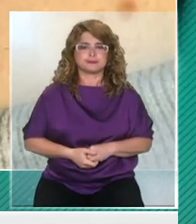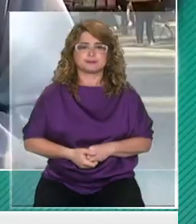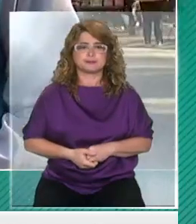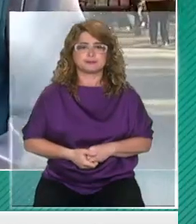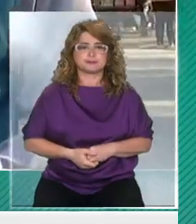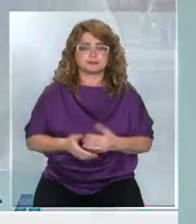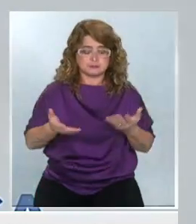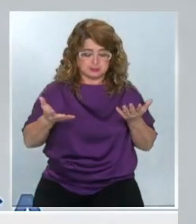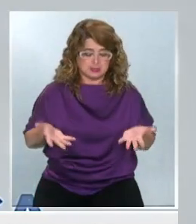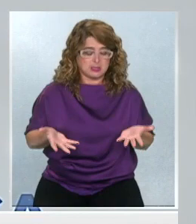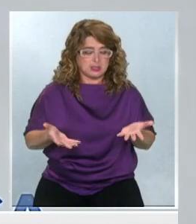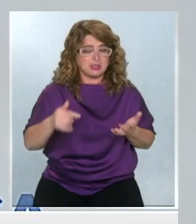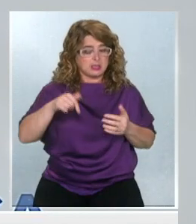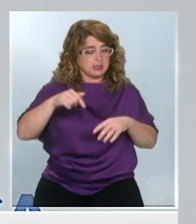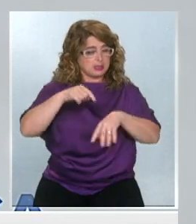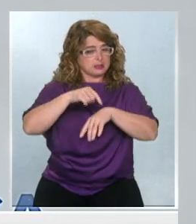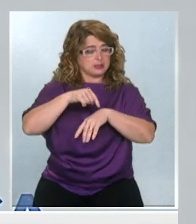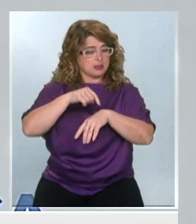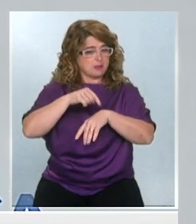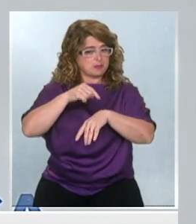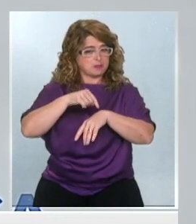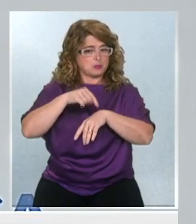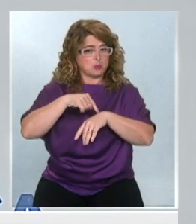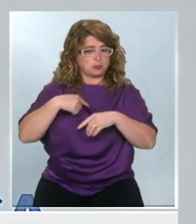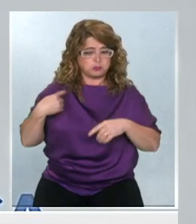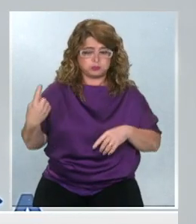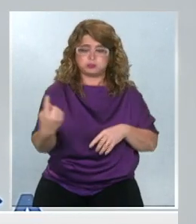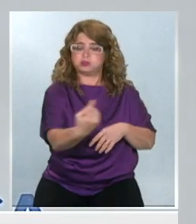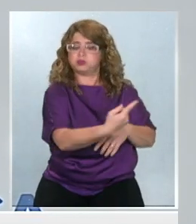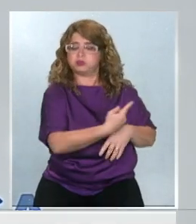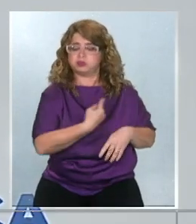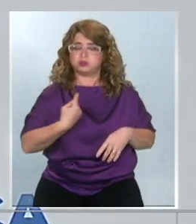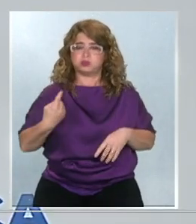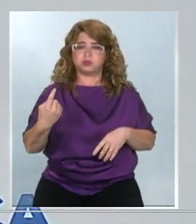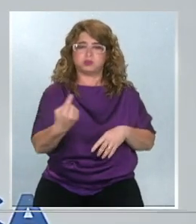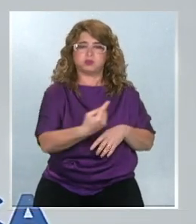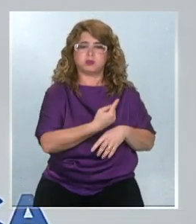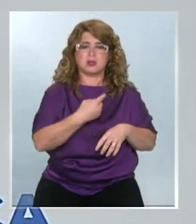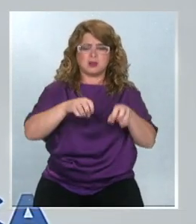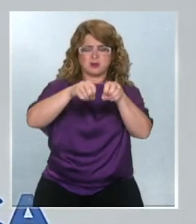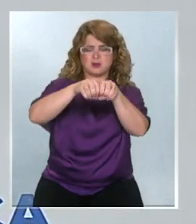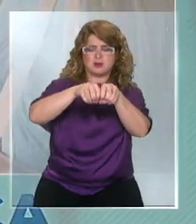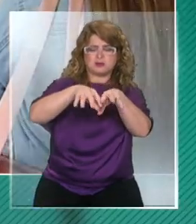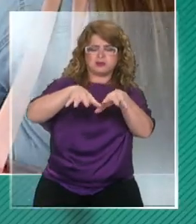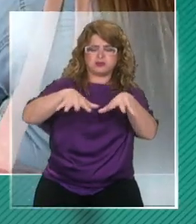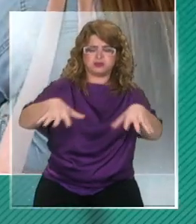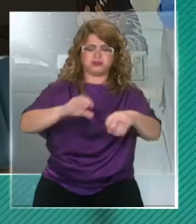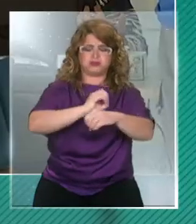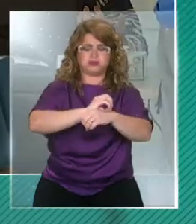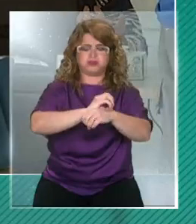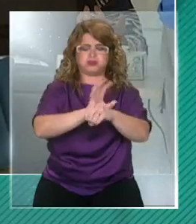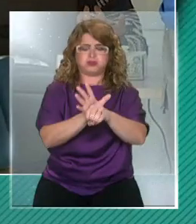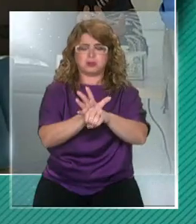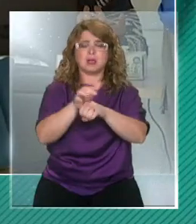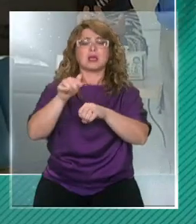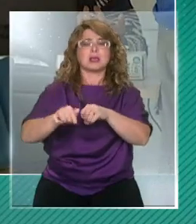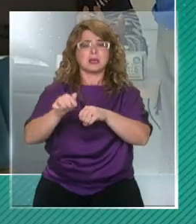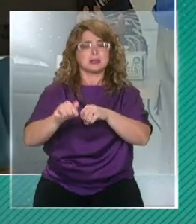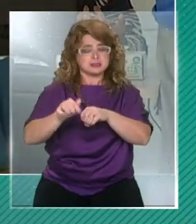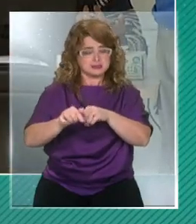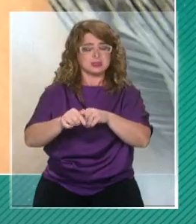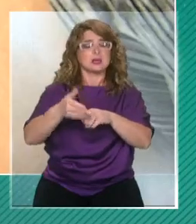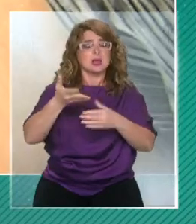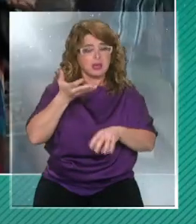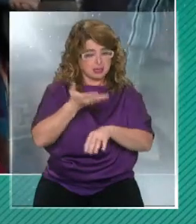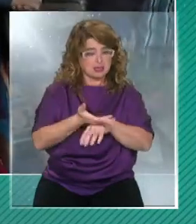Sí, en esta época en que tenemos una epidemia básicamente por coronavirus y no por otros virus respiratorios,